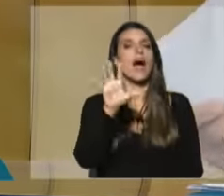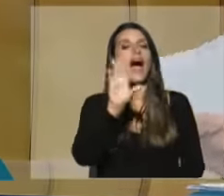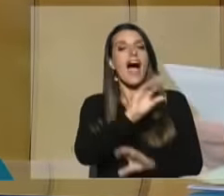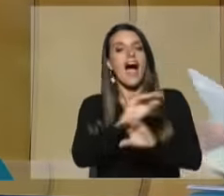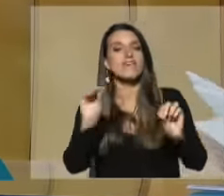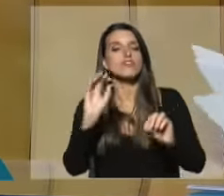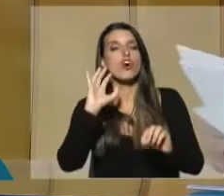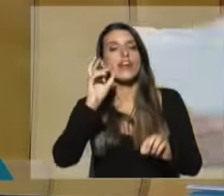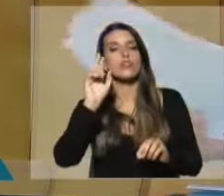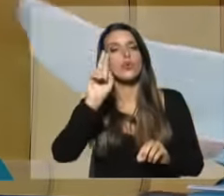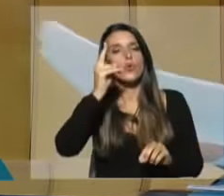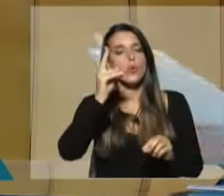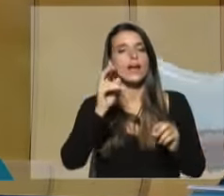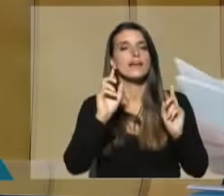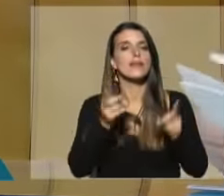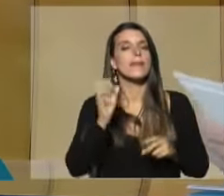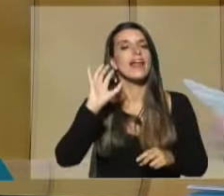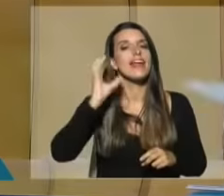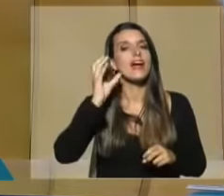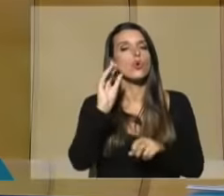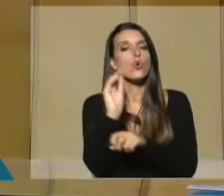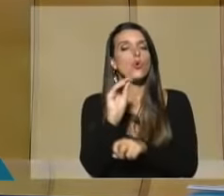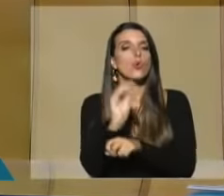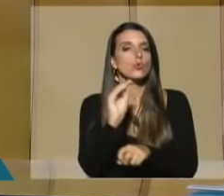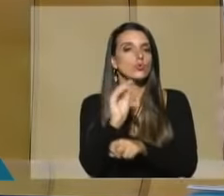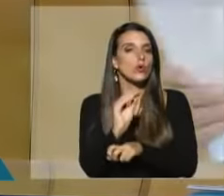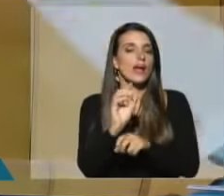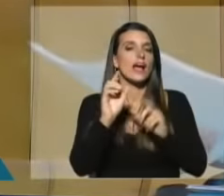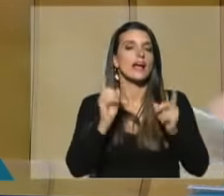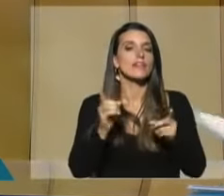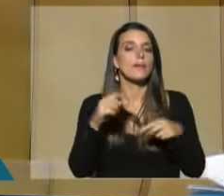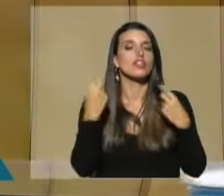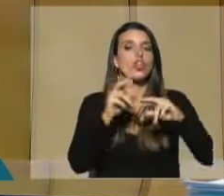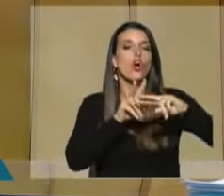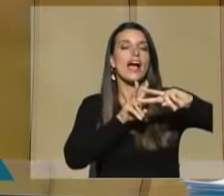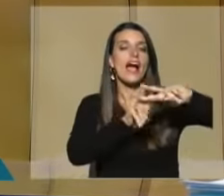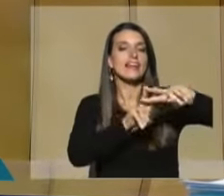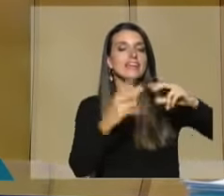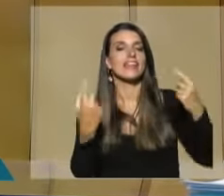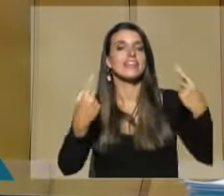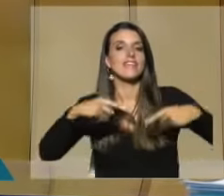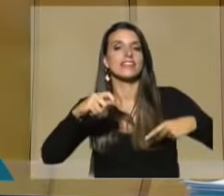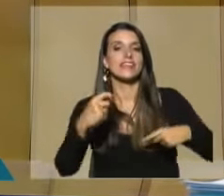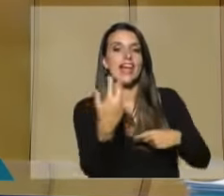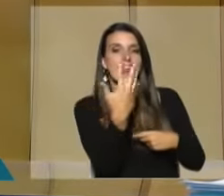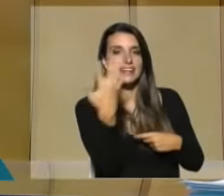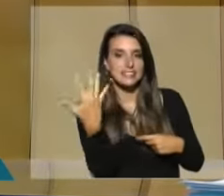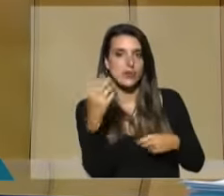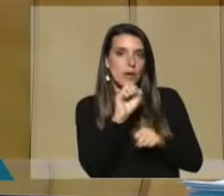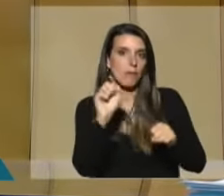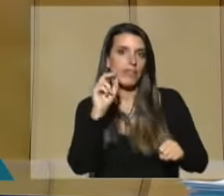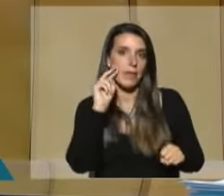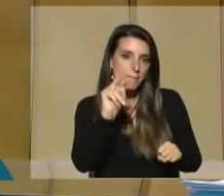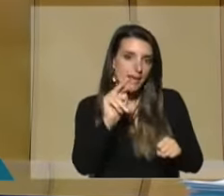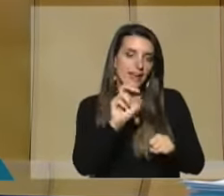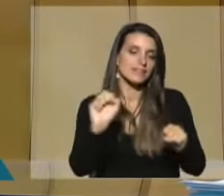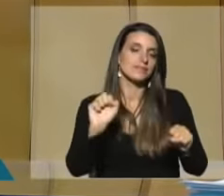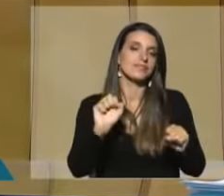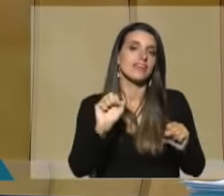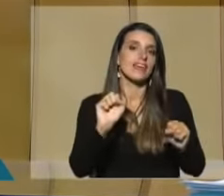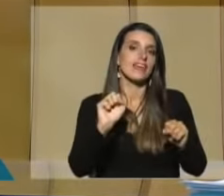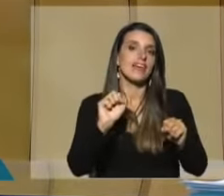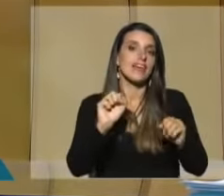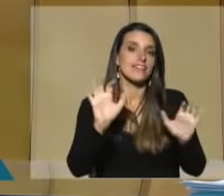estamos por Radio Uruguay, también Radio Cultura, y estamos con el hashtag debate canal 5. Por ahí pueden participar en nuestras redes.